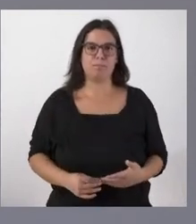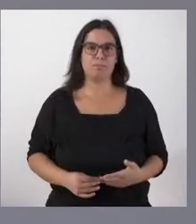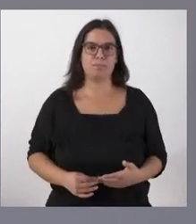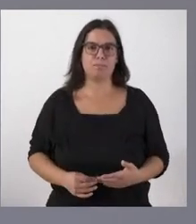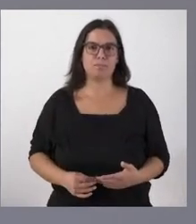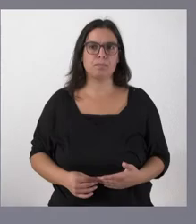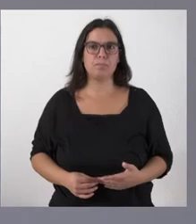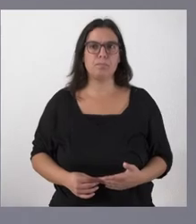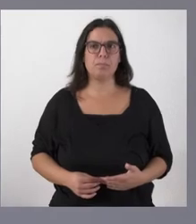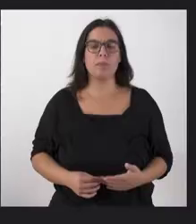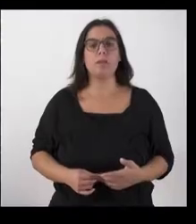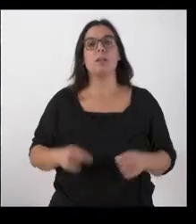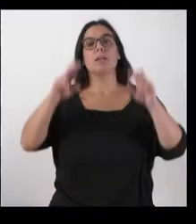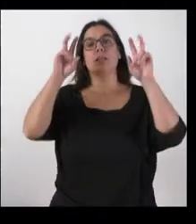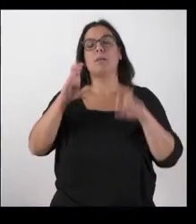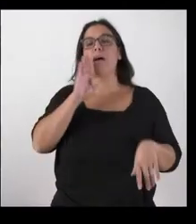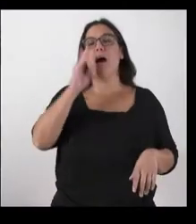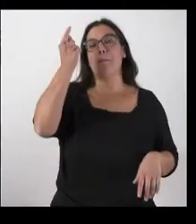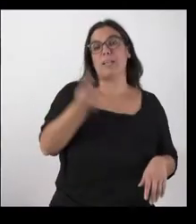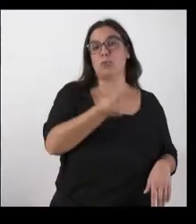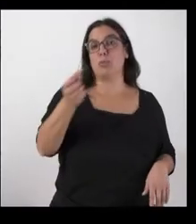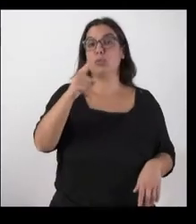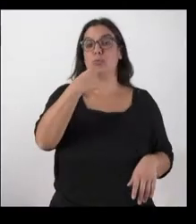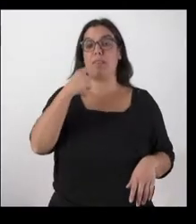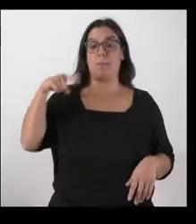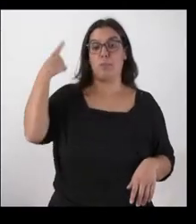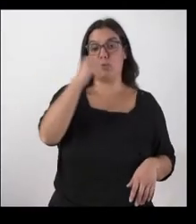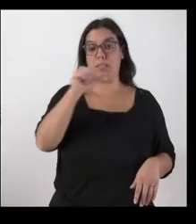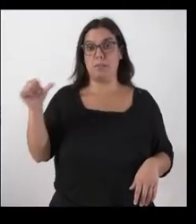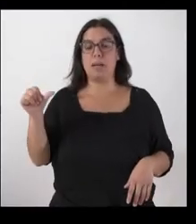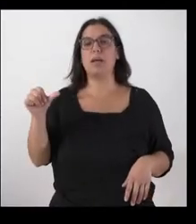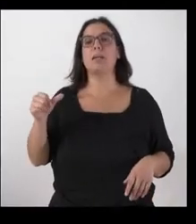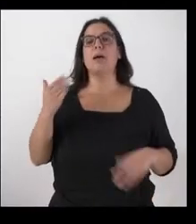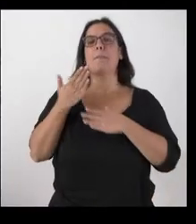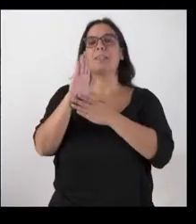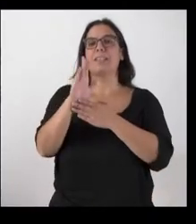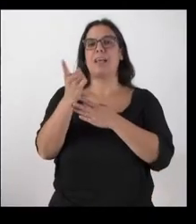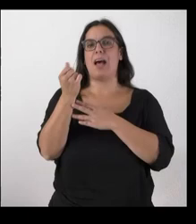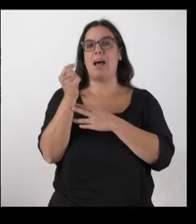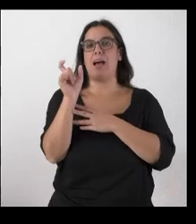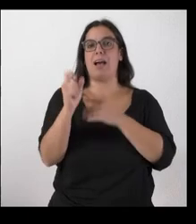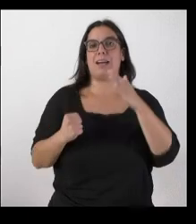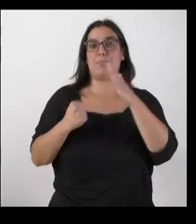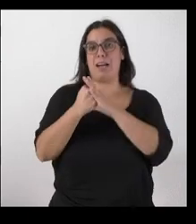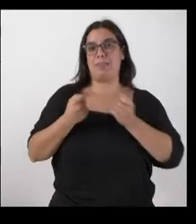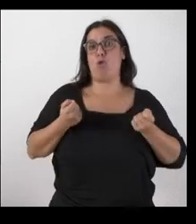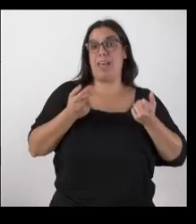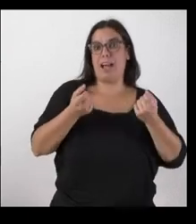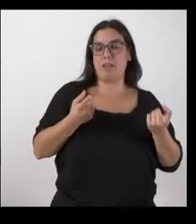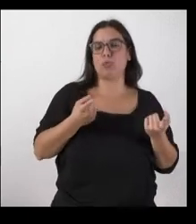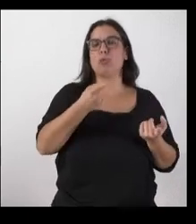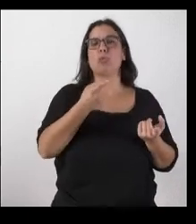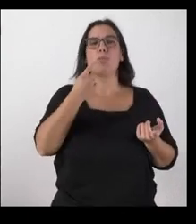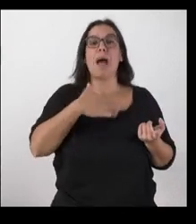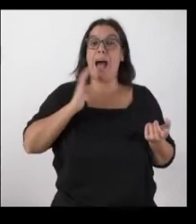Si volviendo a los presupuestos nos ha comentado que la próxima semana estará el techo de gasto no sé si se atreve a dar una previsión de cuando